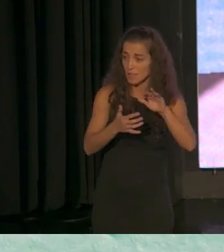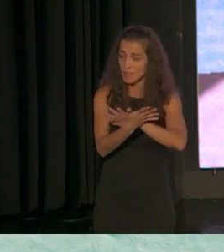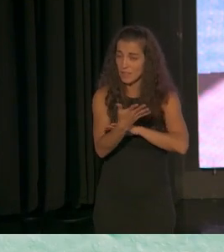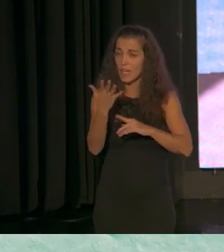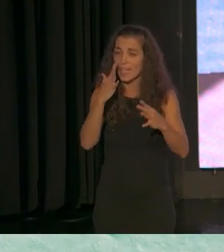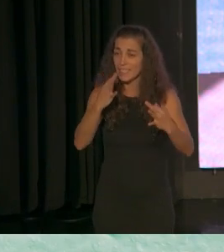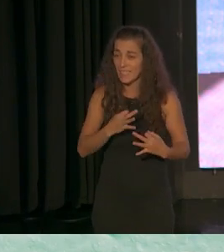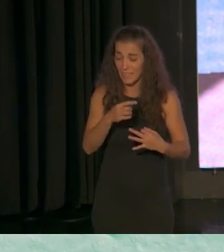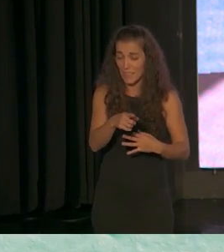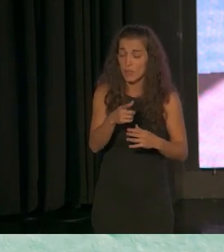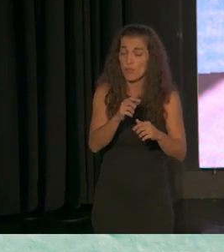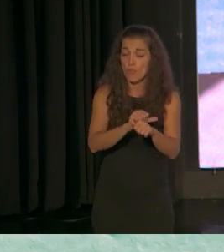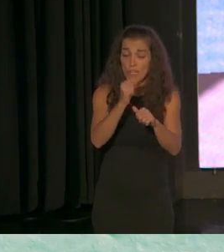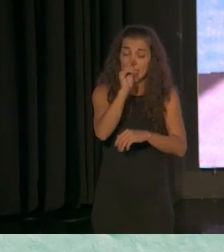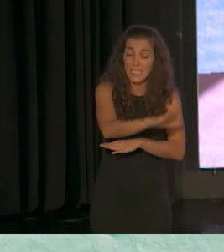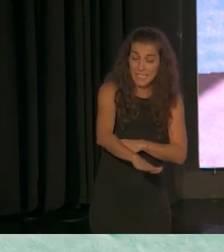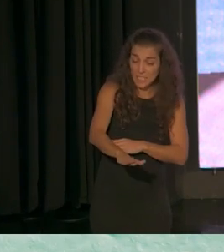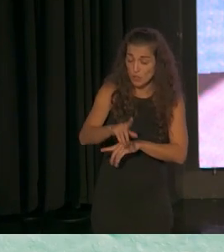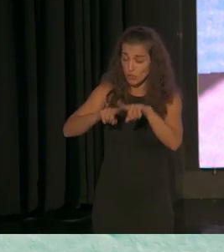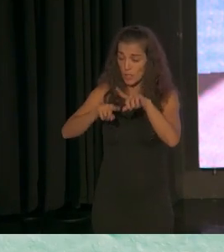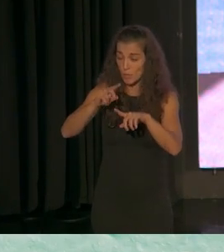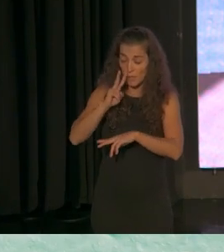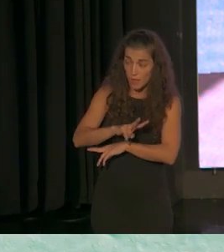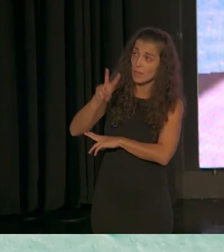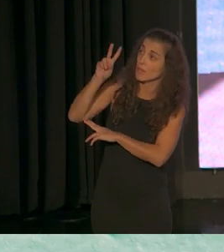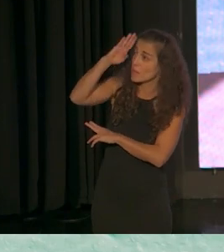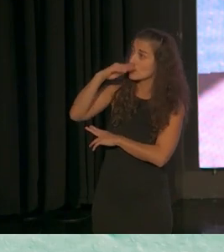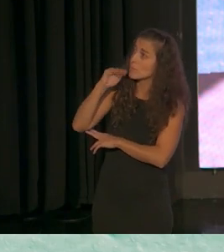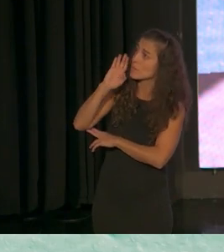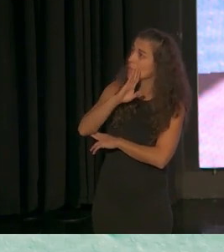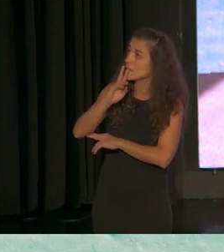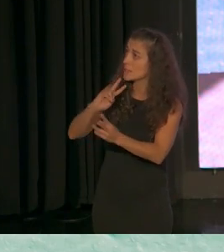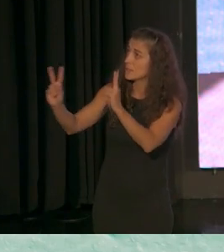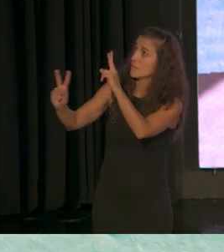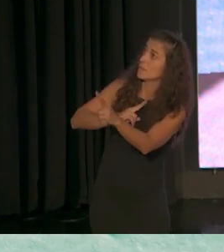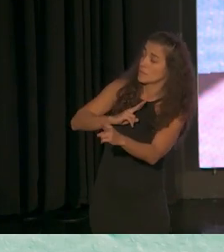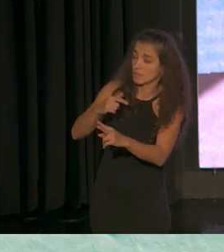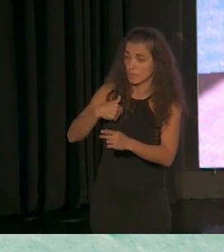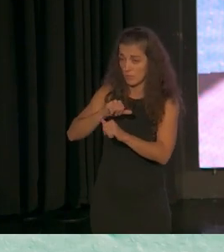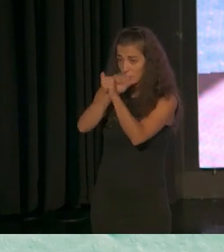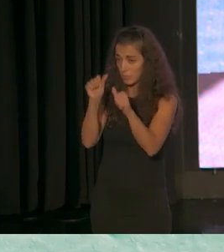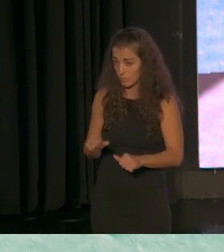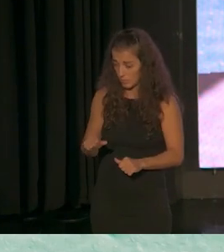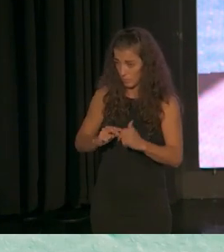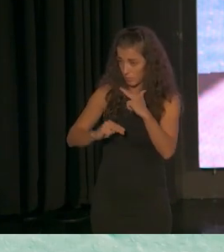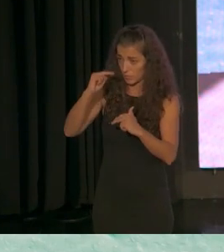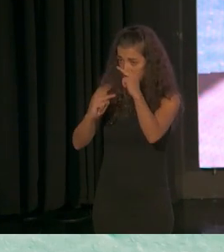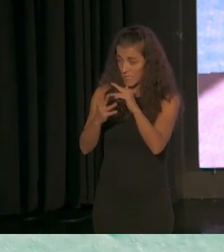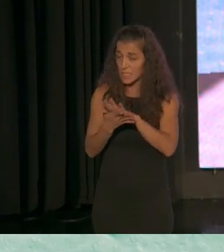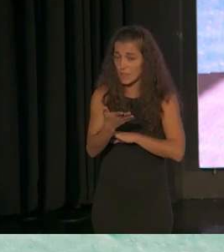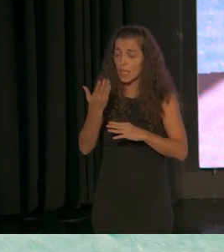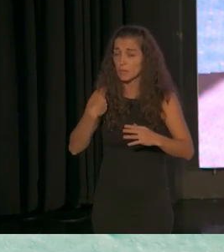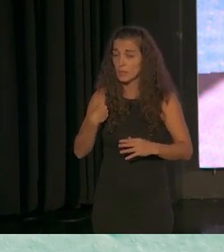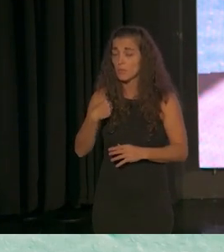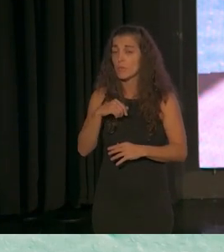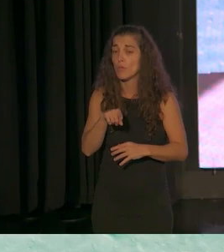modulan el tipo de respuesta de los padres y eso hay que tenerlo hay que tenerlo presente por tanto trabajar conjuntamente con las